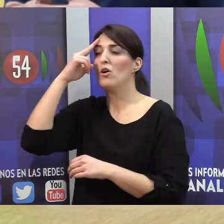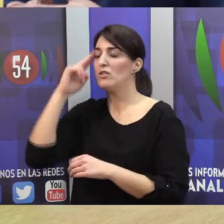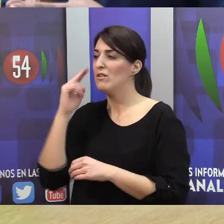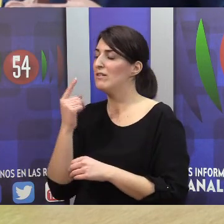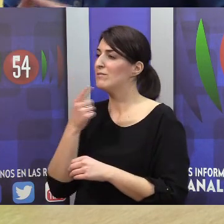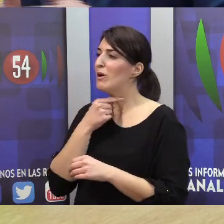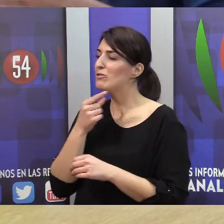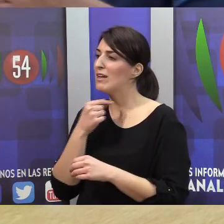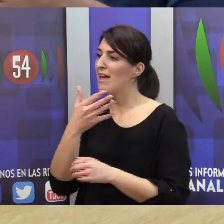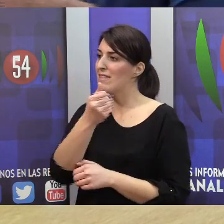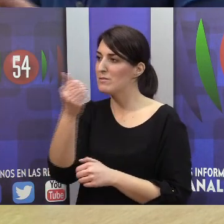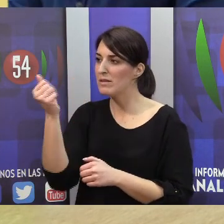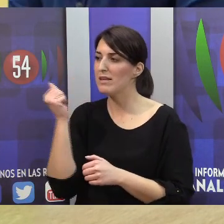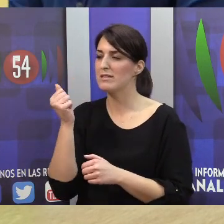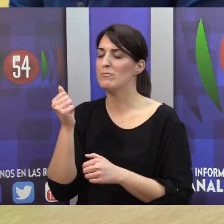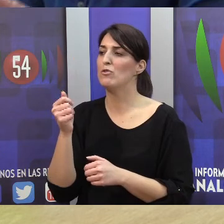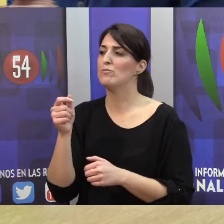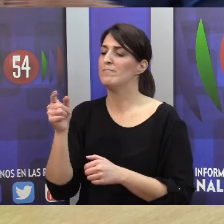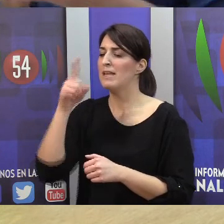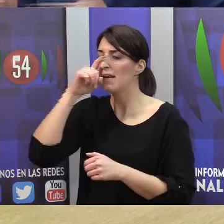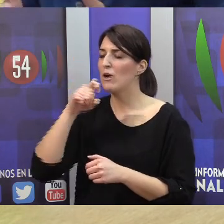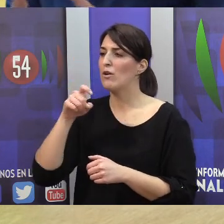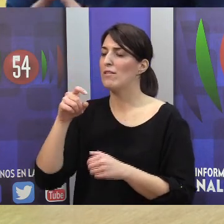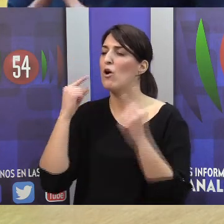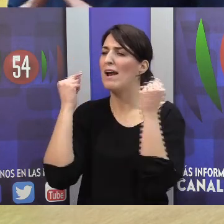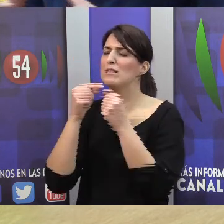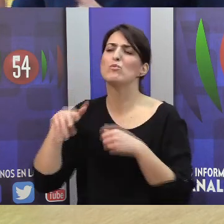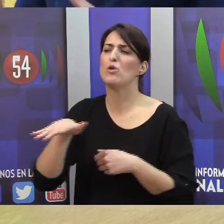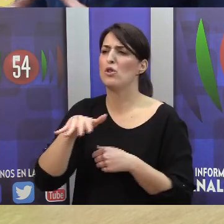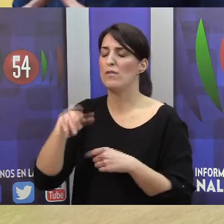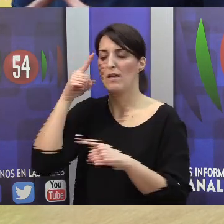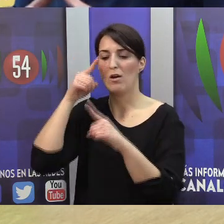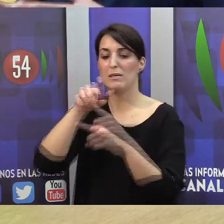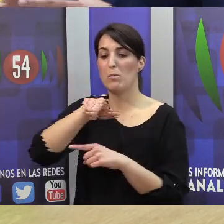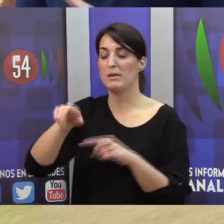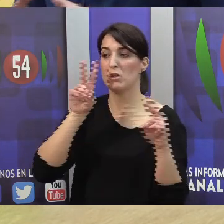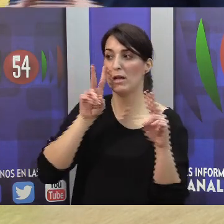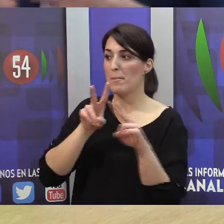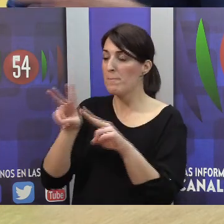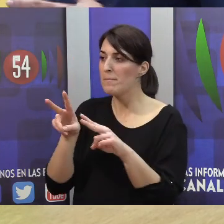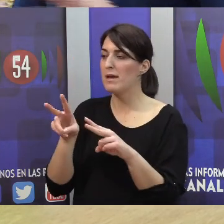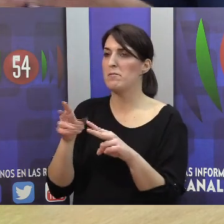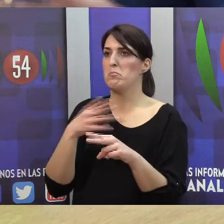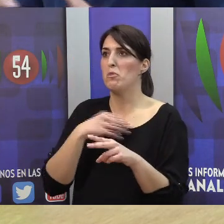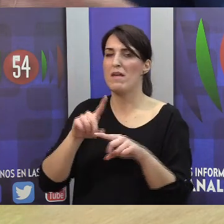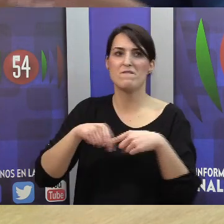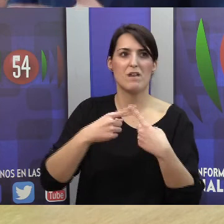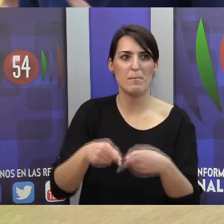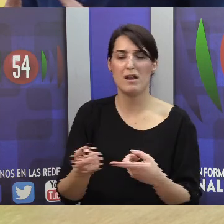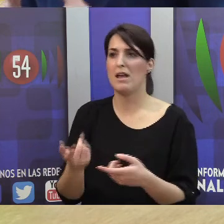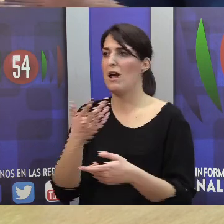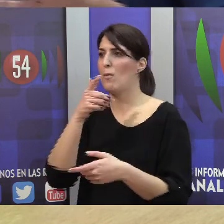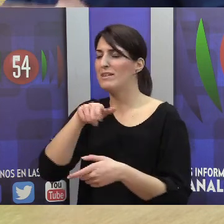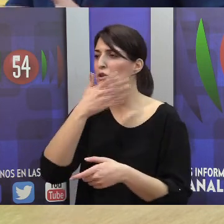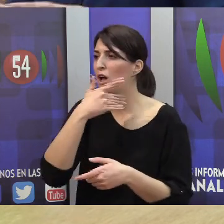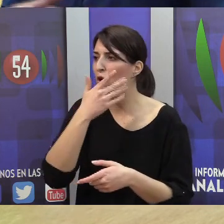despidiésemos recordando dónde os ubicáis, para aquellas personas que nos estén viendo, a lo mejor que tengan un familiar, un conocido, que se ven en